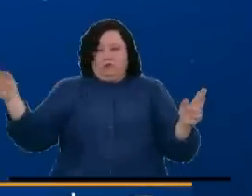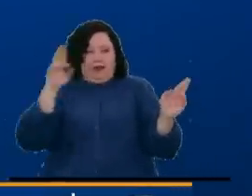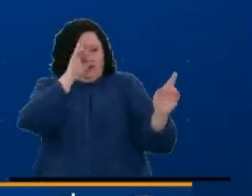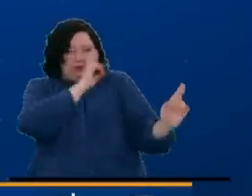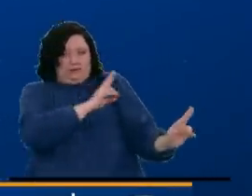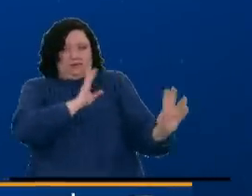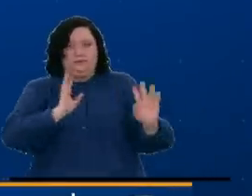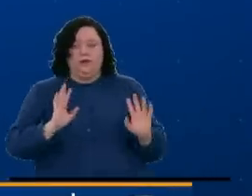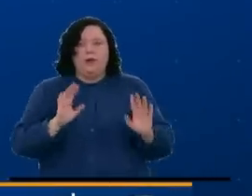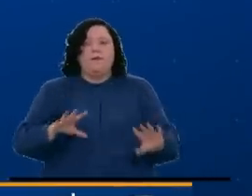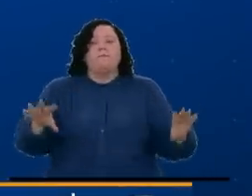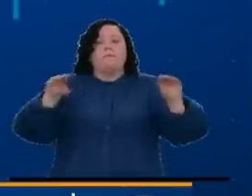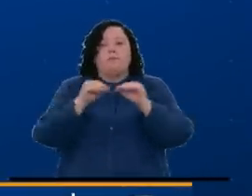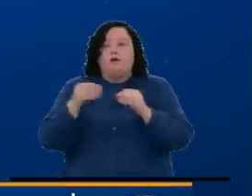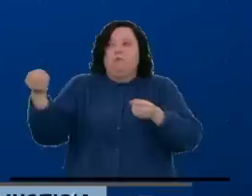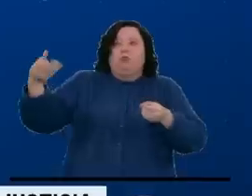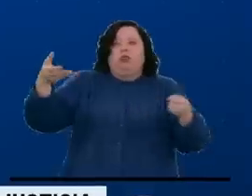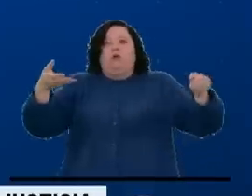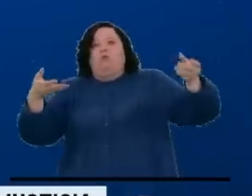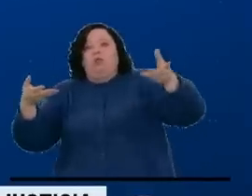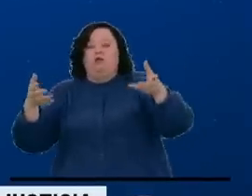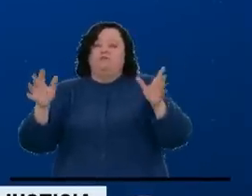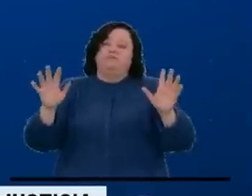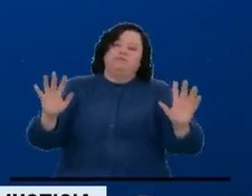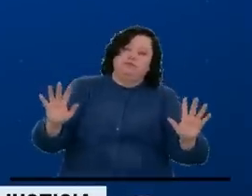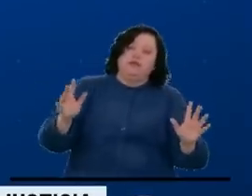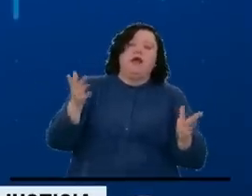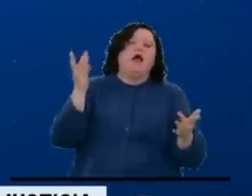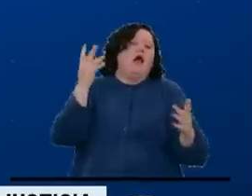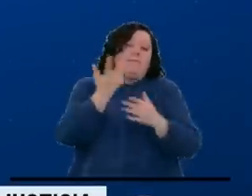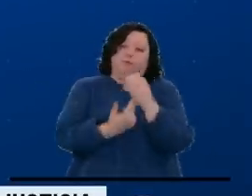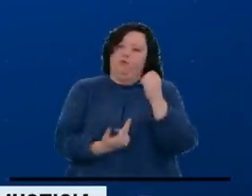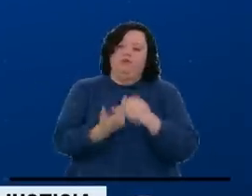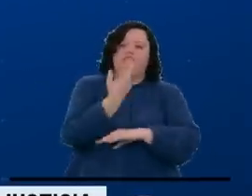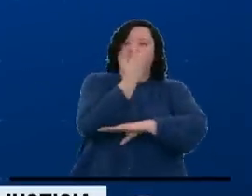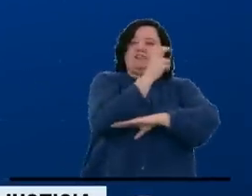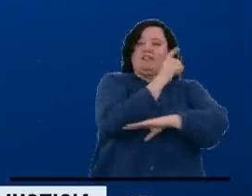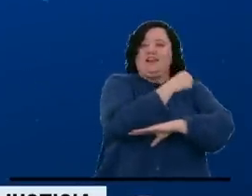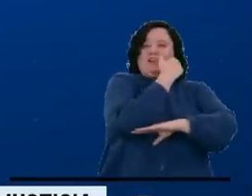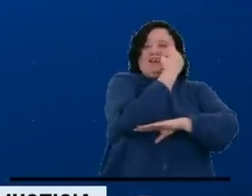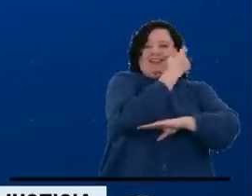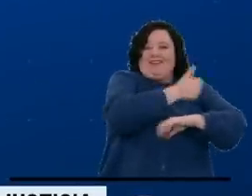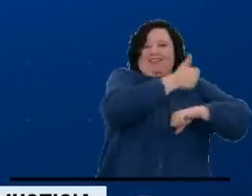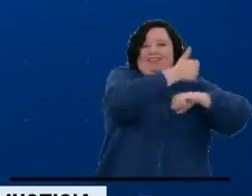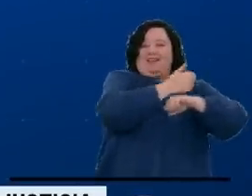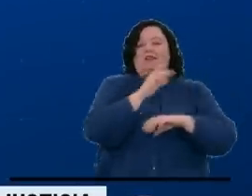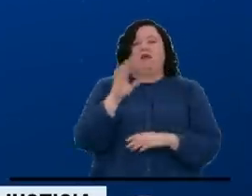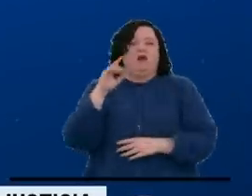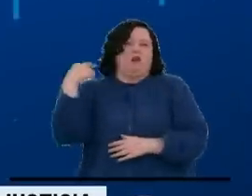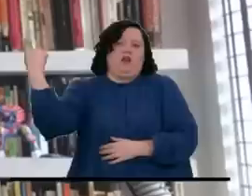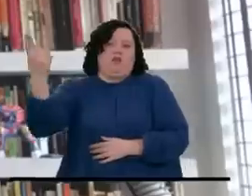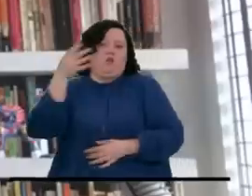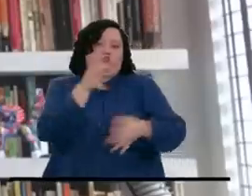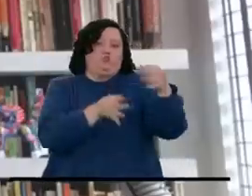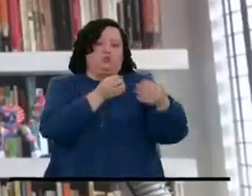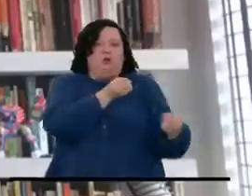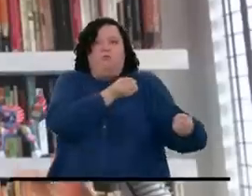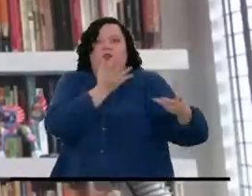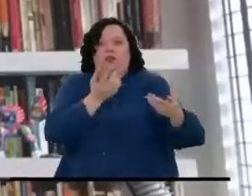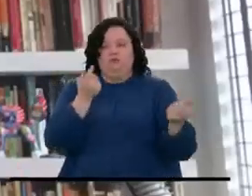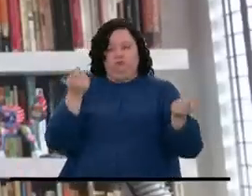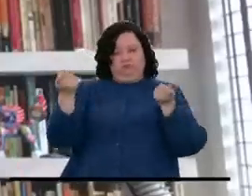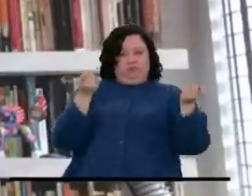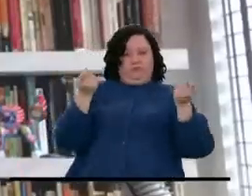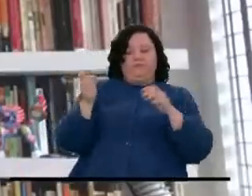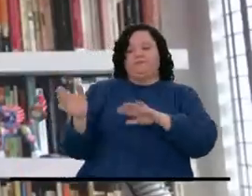y las decisiones a ese nivel, tanto las producidas, emitidas por la Fiscalía General como en general por toda la justicia. Entonces vemos